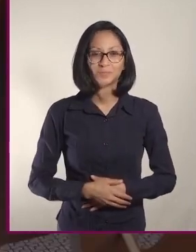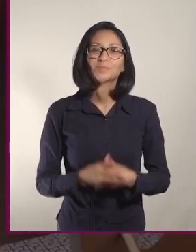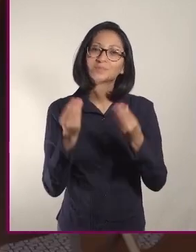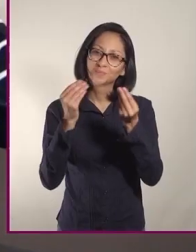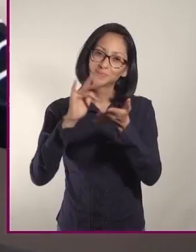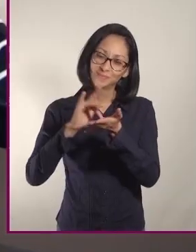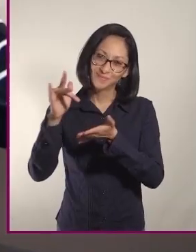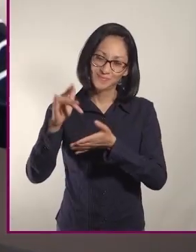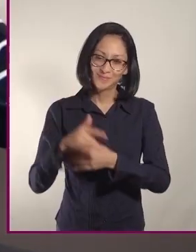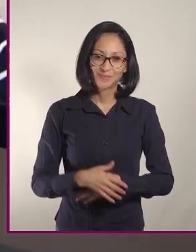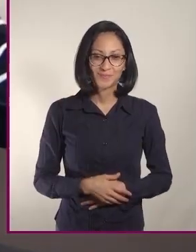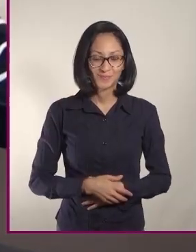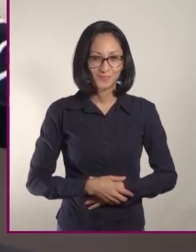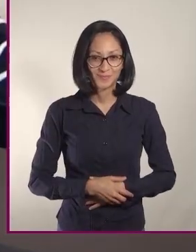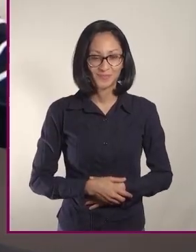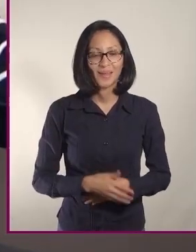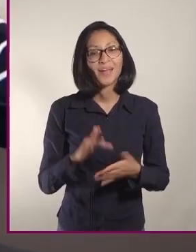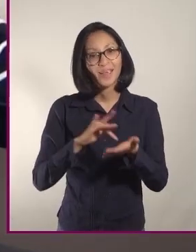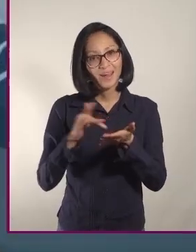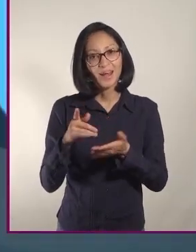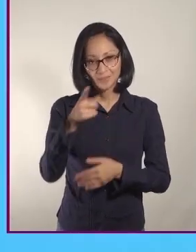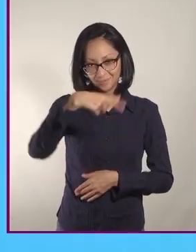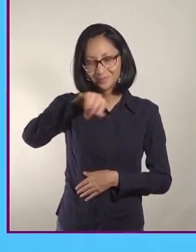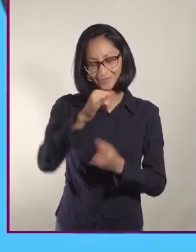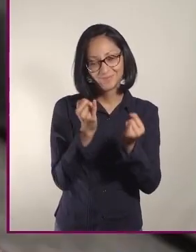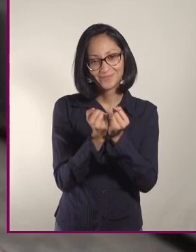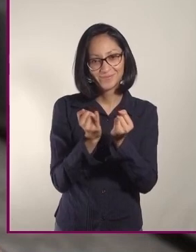gracias, Jimena. Muchas gracias a ustedes.